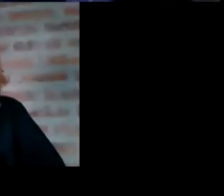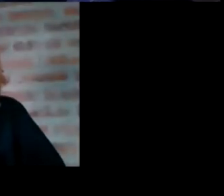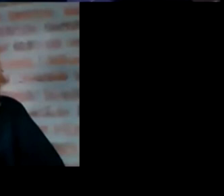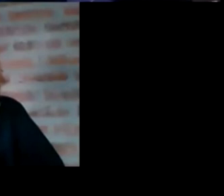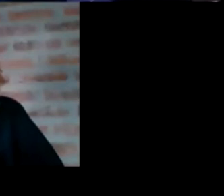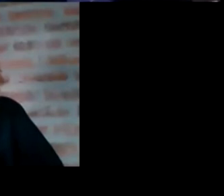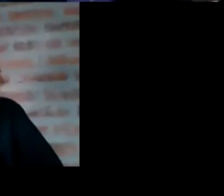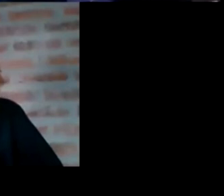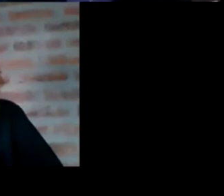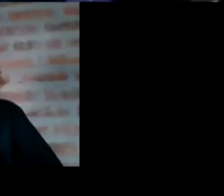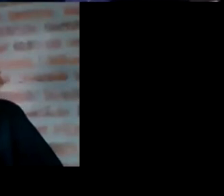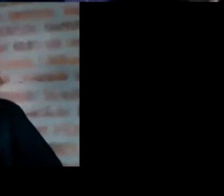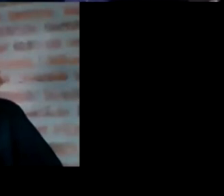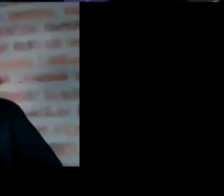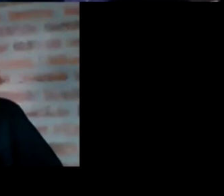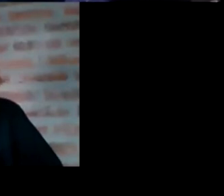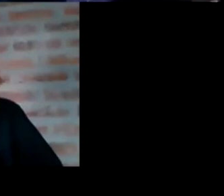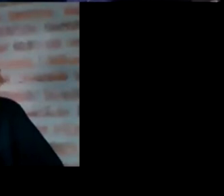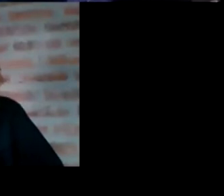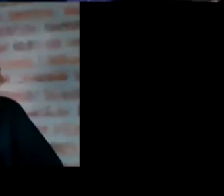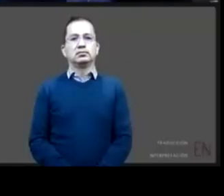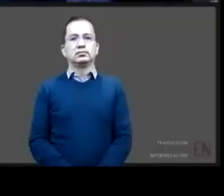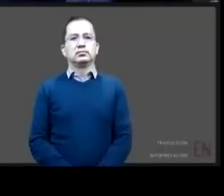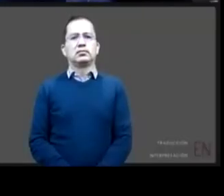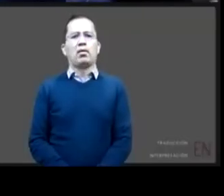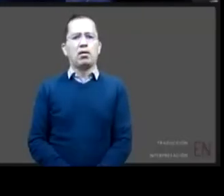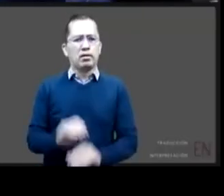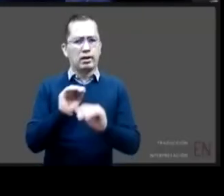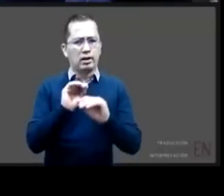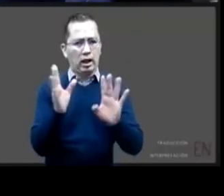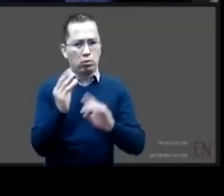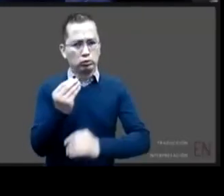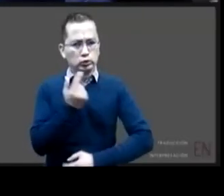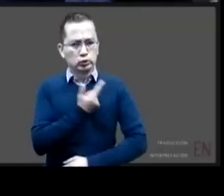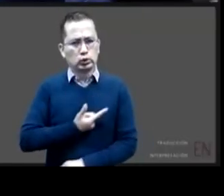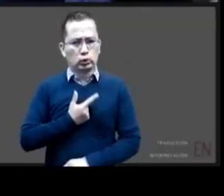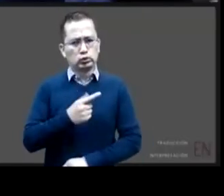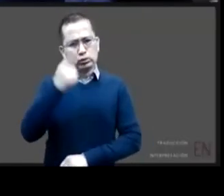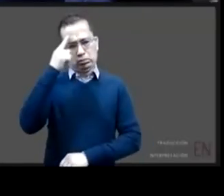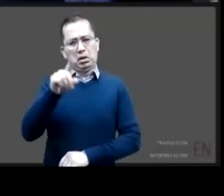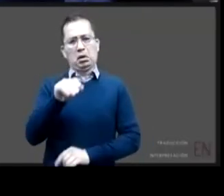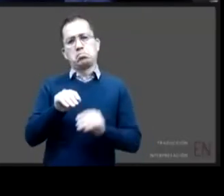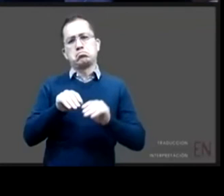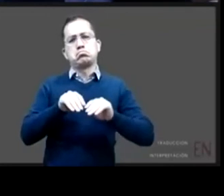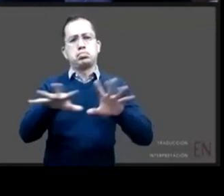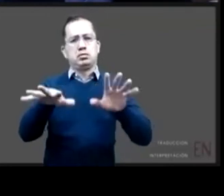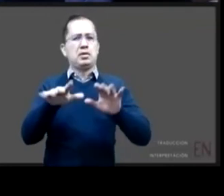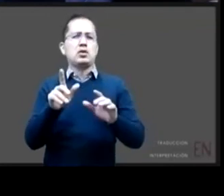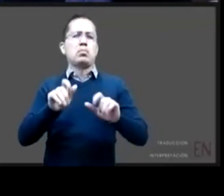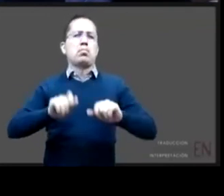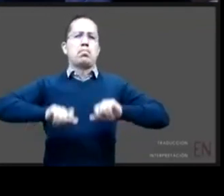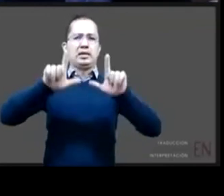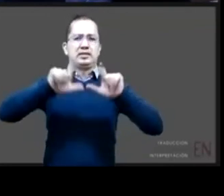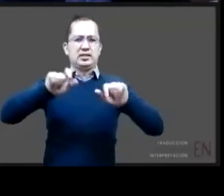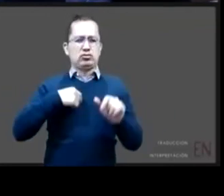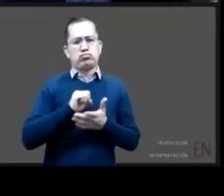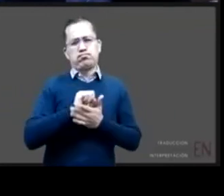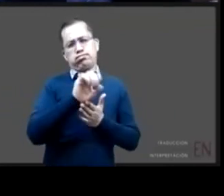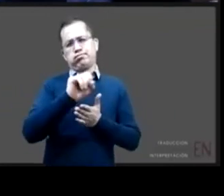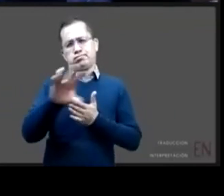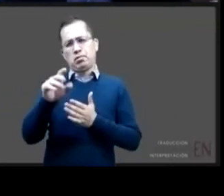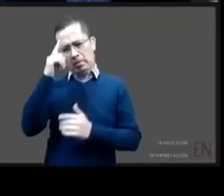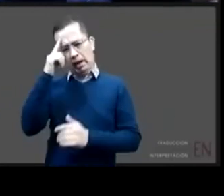disposición para compartir información y me abocaría a esas dos preguntas que quedaron pendientes más la del tiempo que coincido